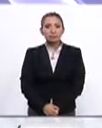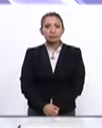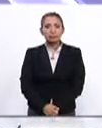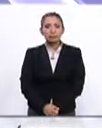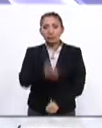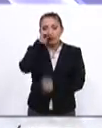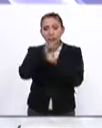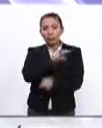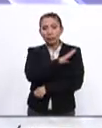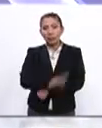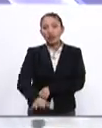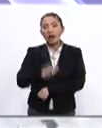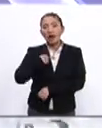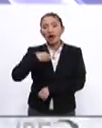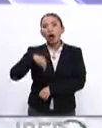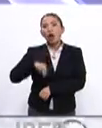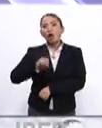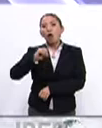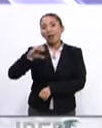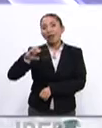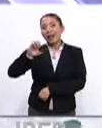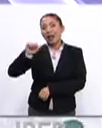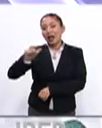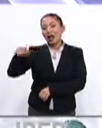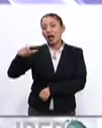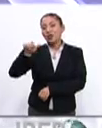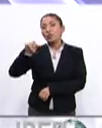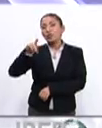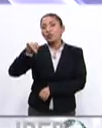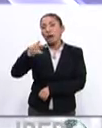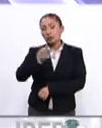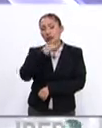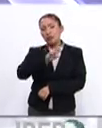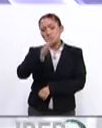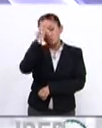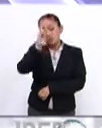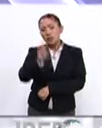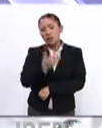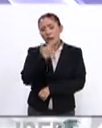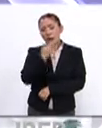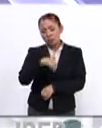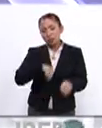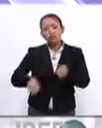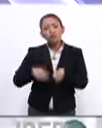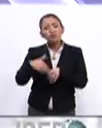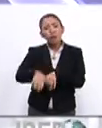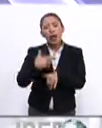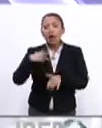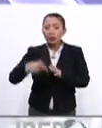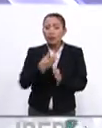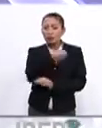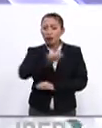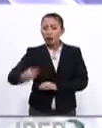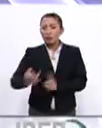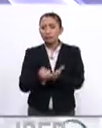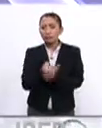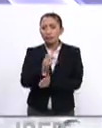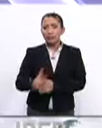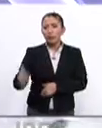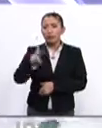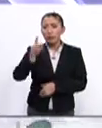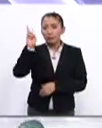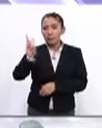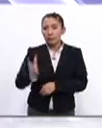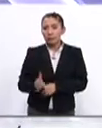El secretario general de la Organización de Estados Americanos, Luis Almagro, reconoció a los venezolanos que se movilizaron para retomar el orden democrático de